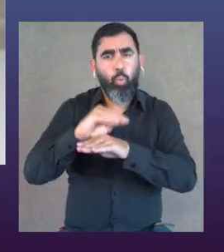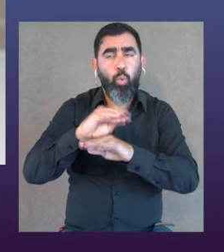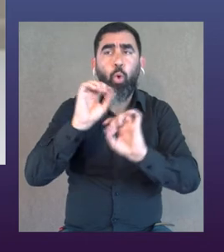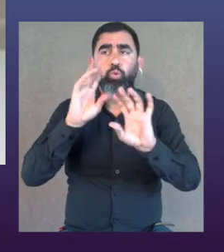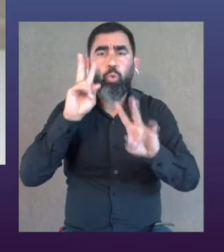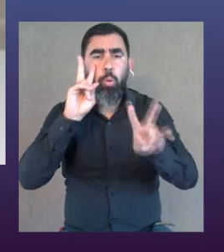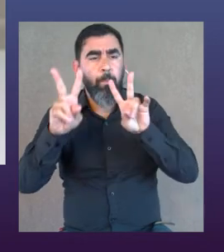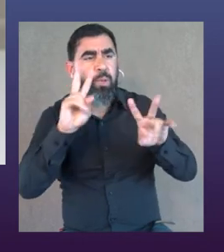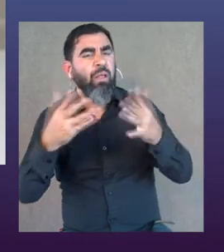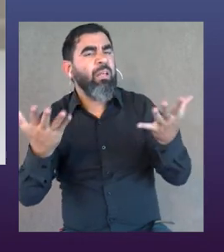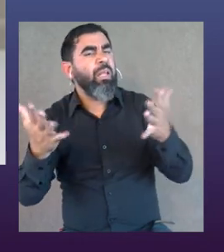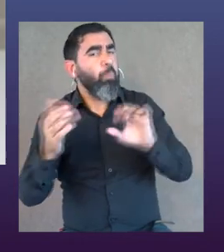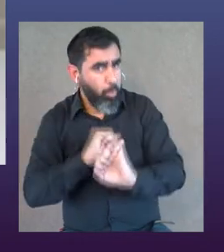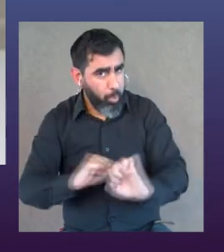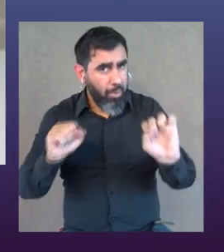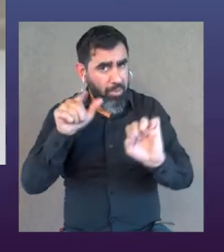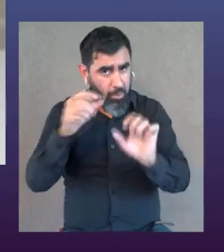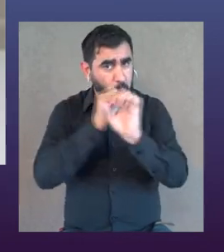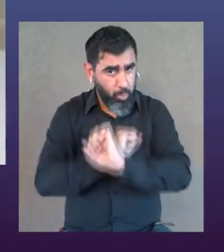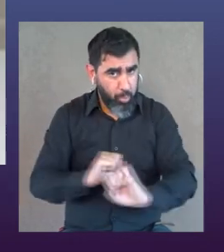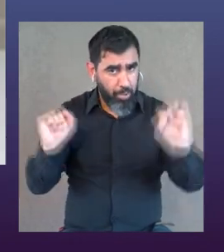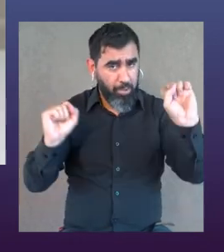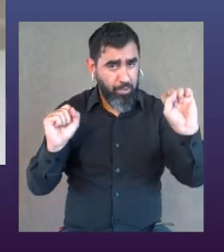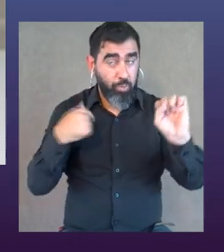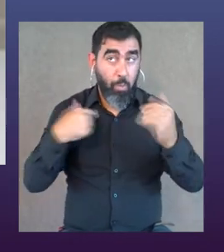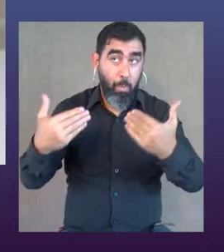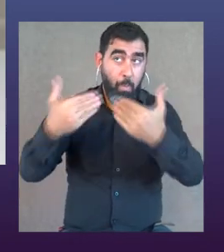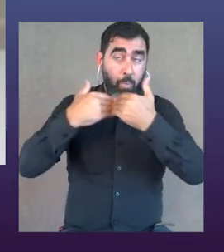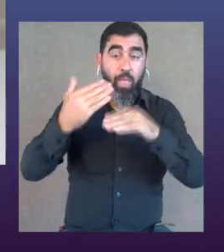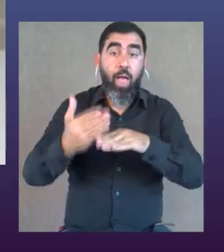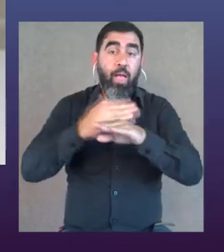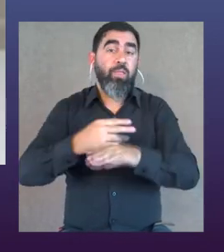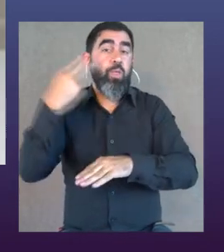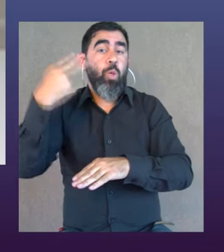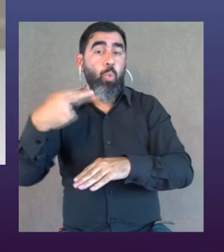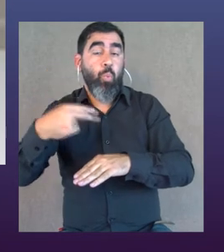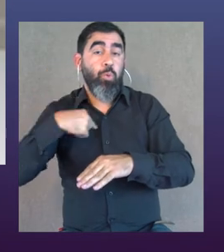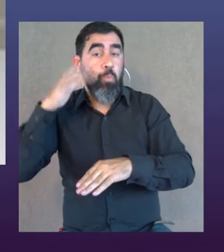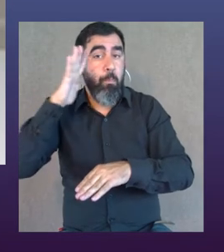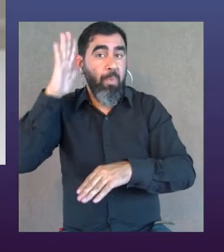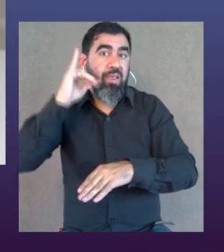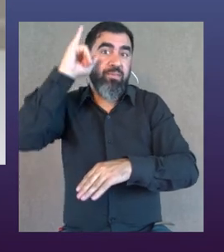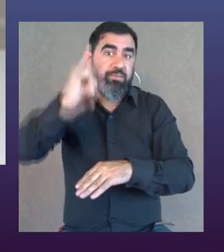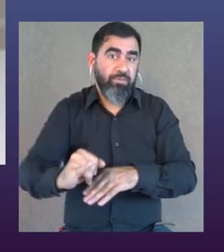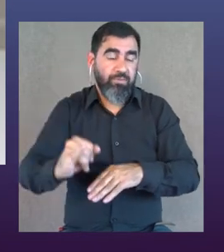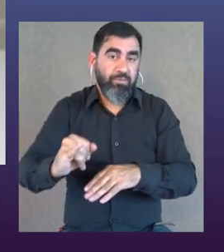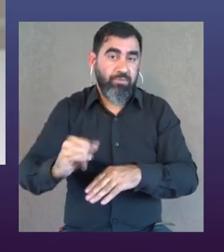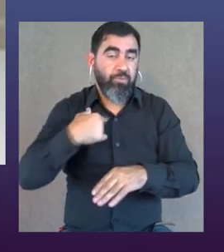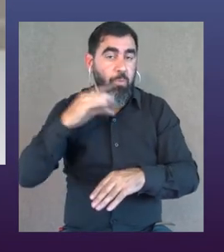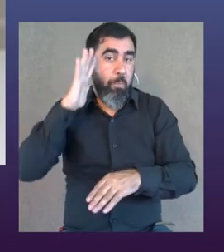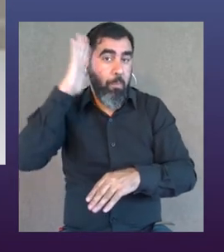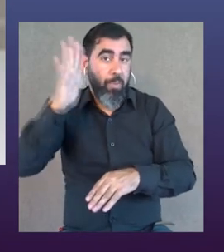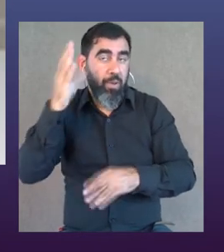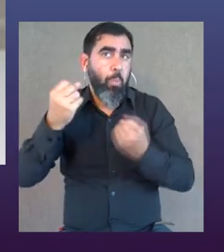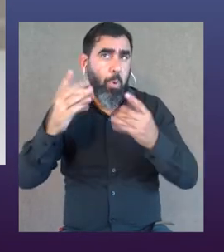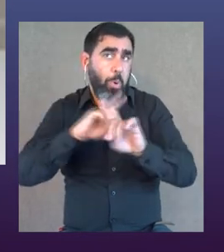a la cultura o simplemente quisiera ser espectador. ¿Podría hacerlo? Es una pregunta que no me había hecho antes porque lo daba por hecho, ¿no? O sea,